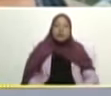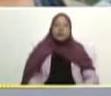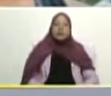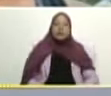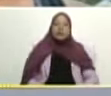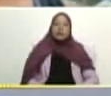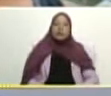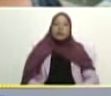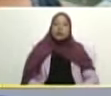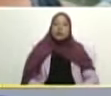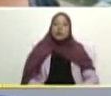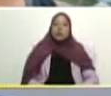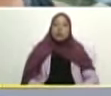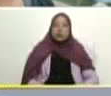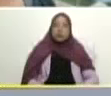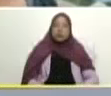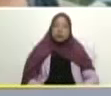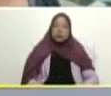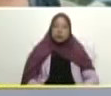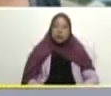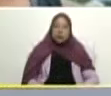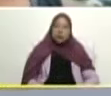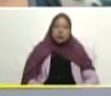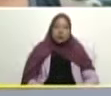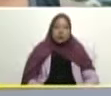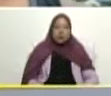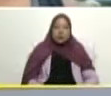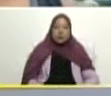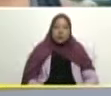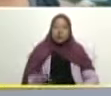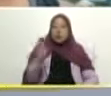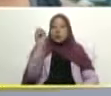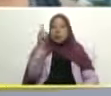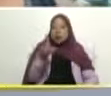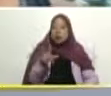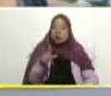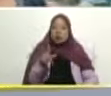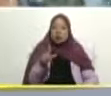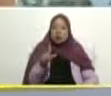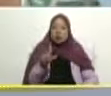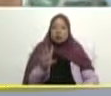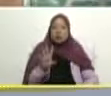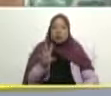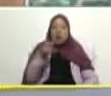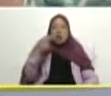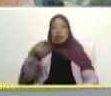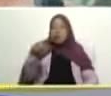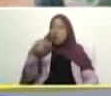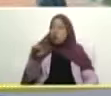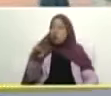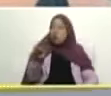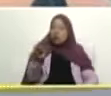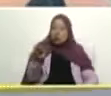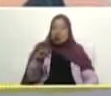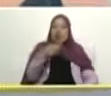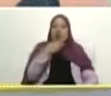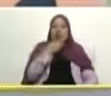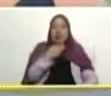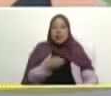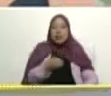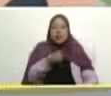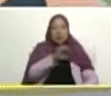ok o sea que la cosa todavía sigue caliente vale fíjate que en noviembre diciembre